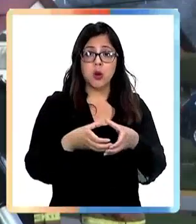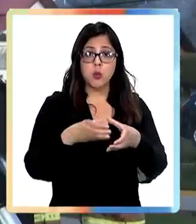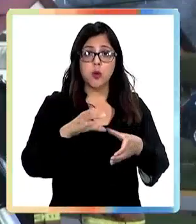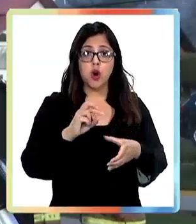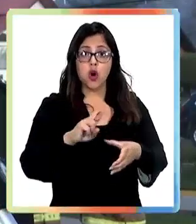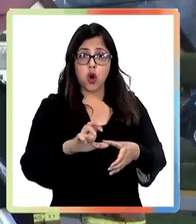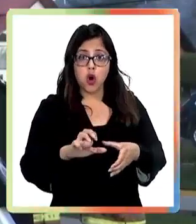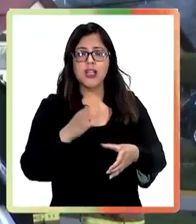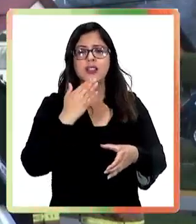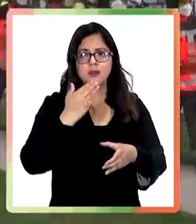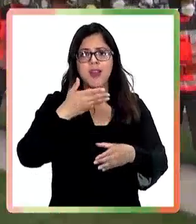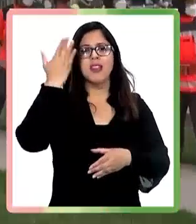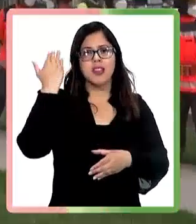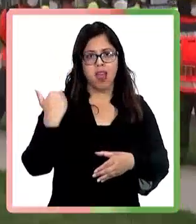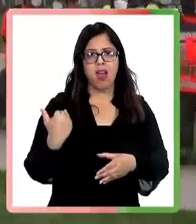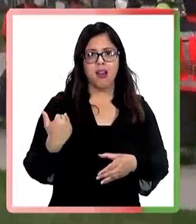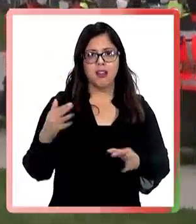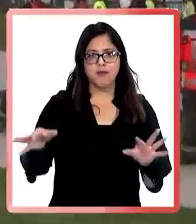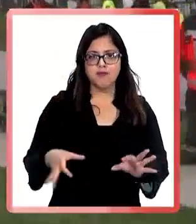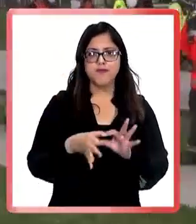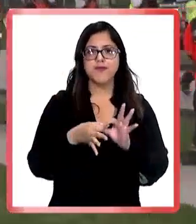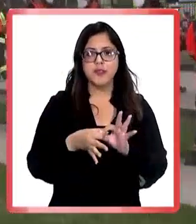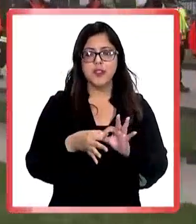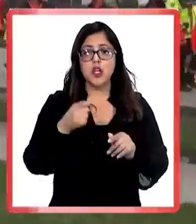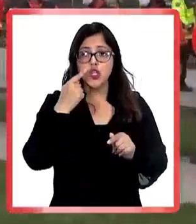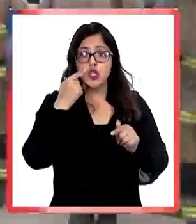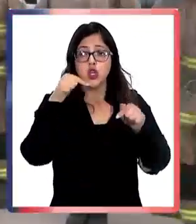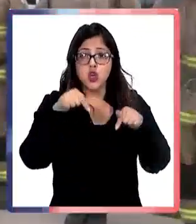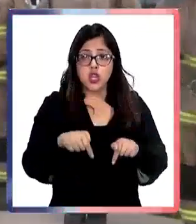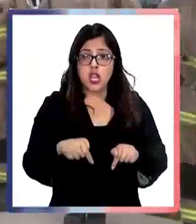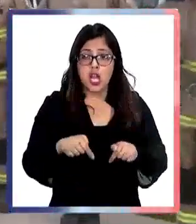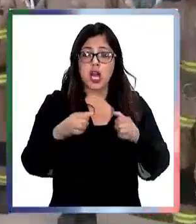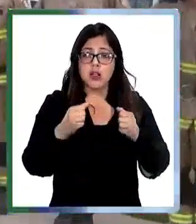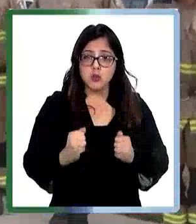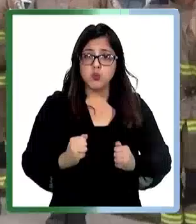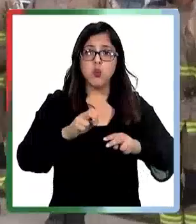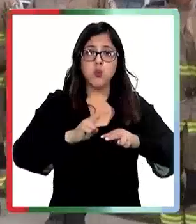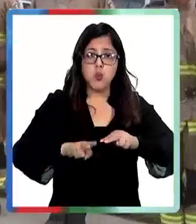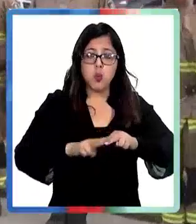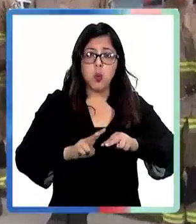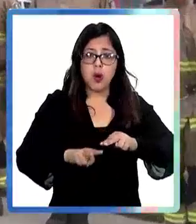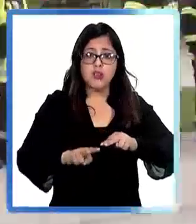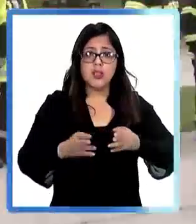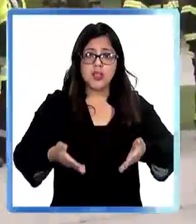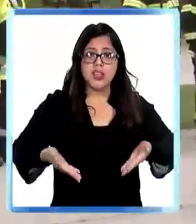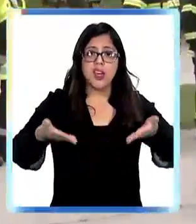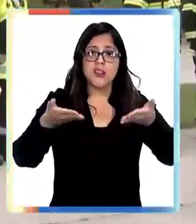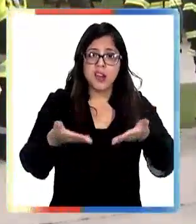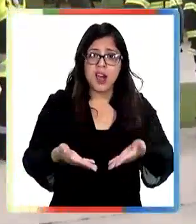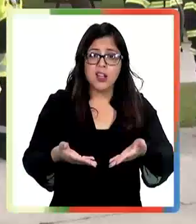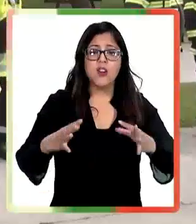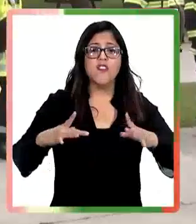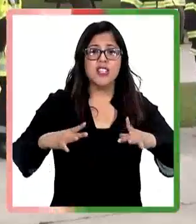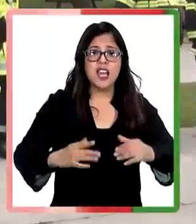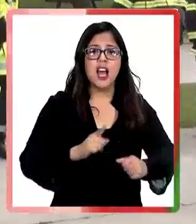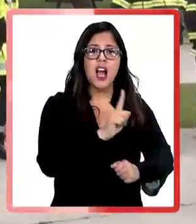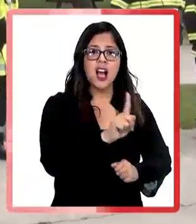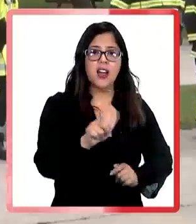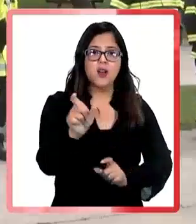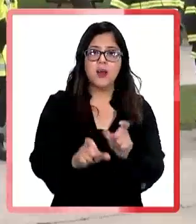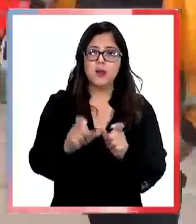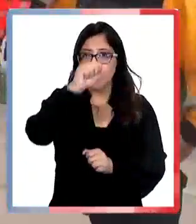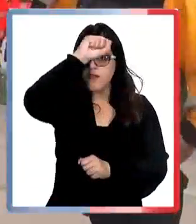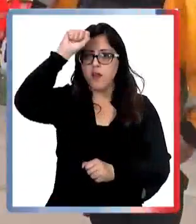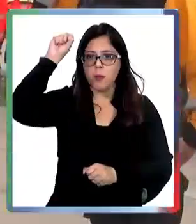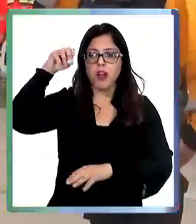cada uno de los bomberos de esta región. El proyecto fue financiado gracias al aporte de 19 mil millones del Fondo Nacional de Desarrollo Regional de Aysén,